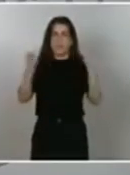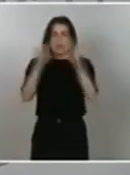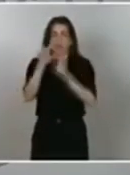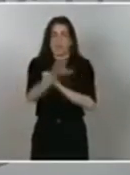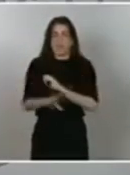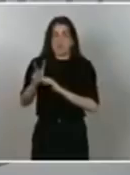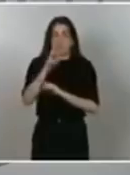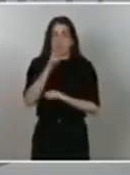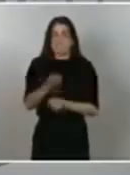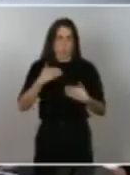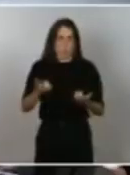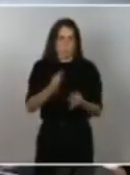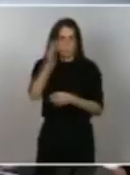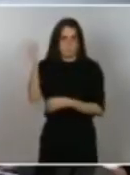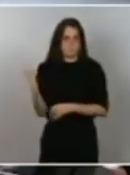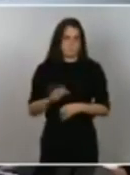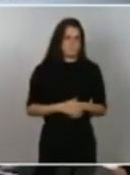respuestas a estas señales.